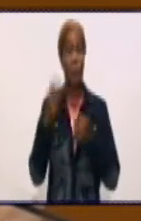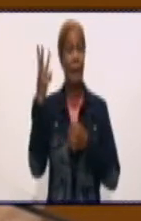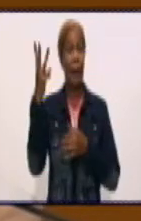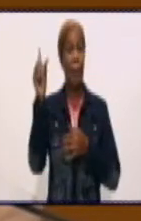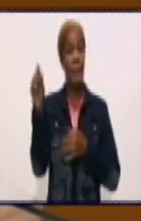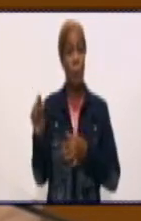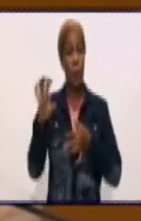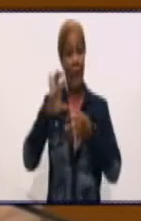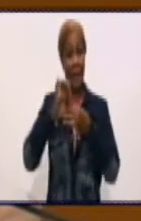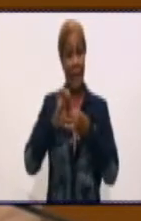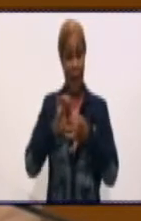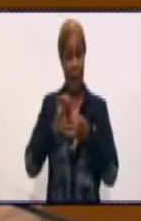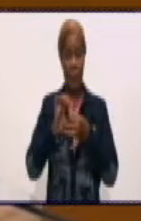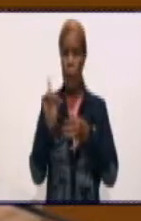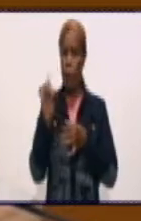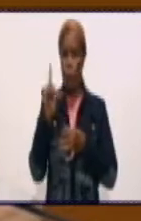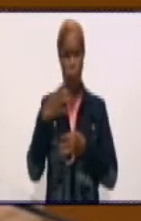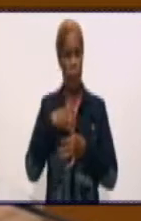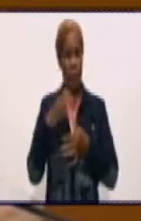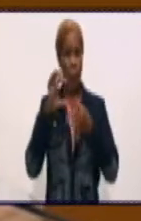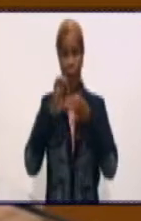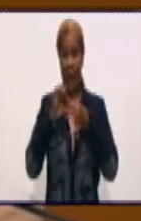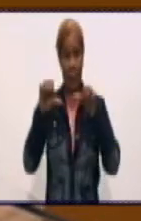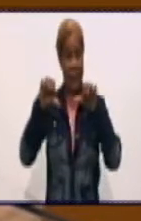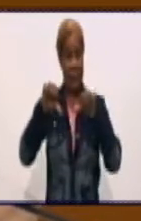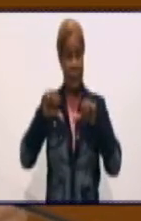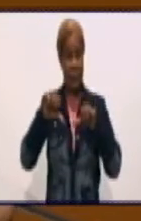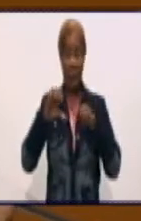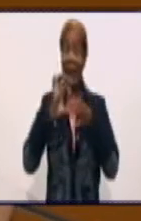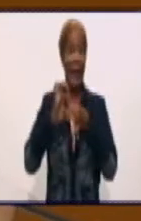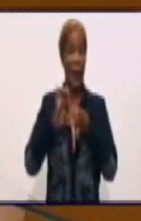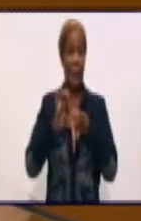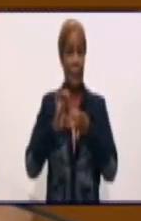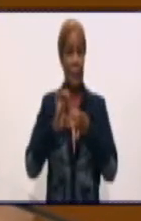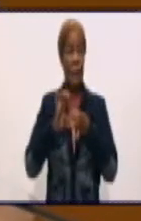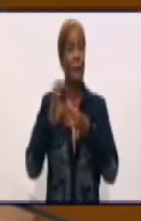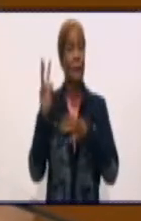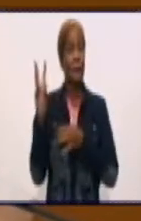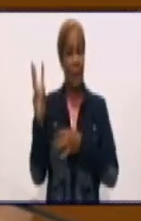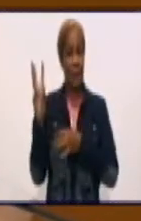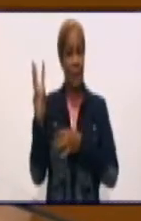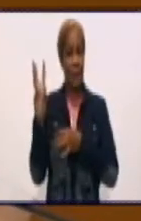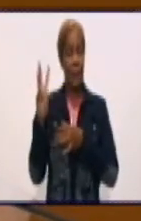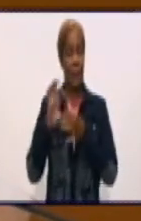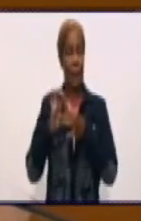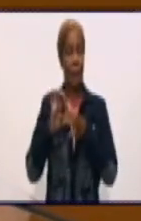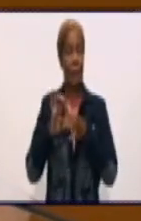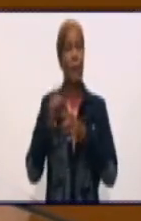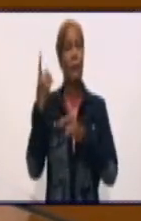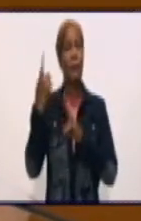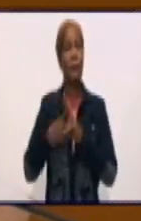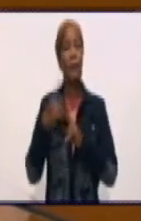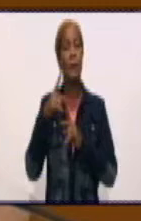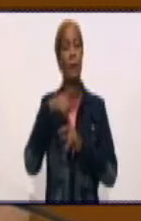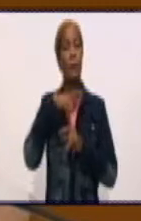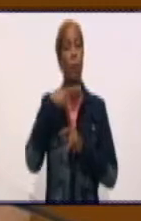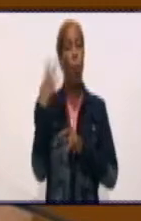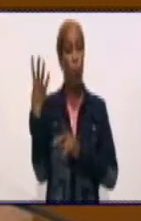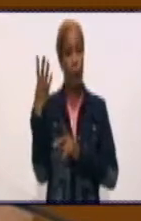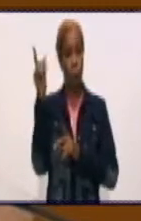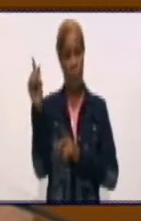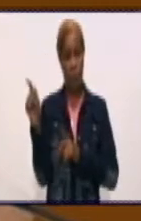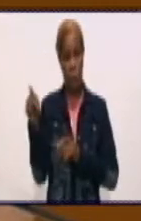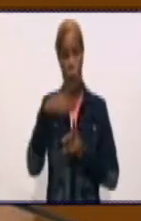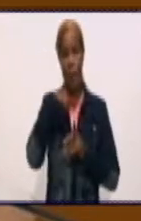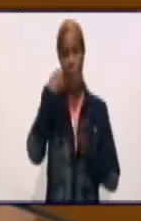crítico, no reportamos grave. Y tenemos que lamentar el fallecimiento de cuatro personas y la provincia acumula ya